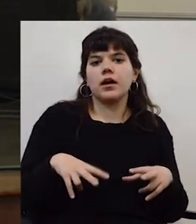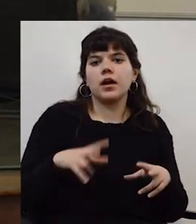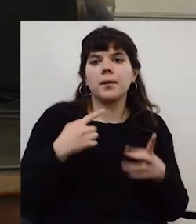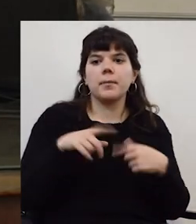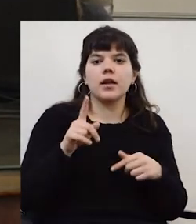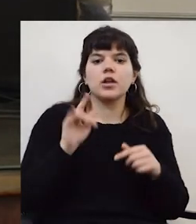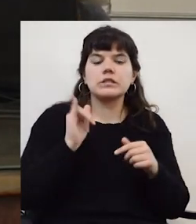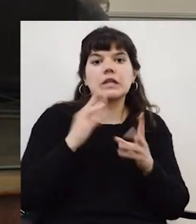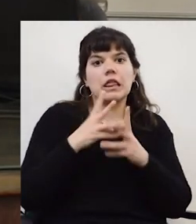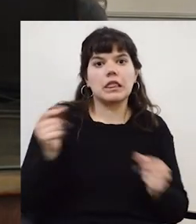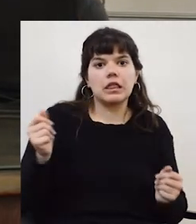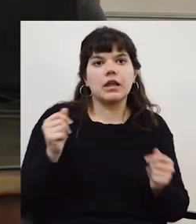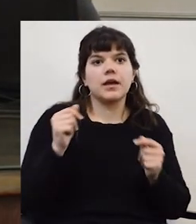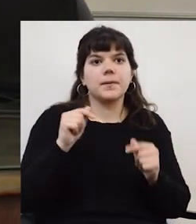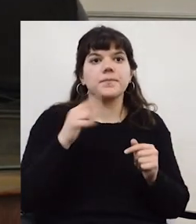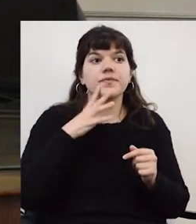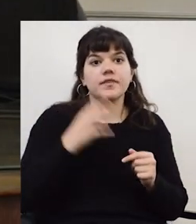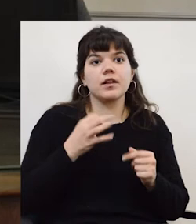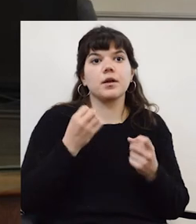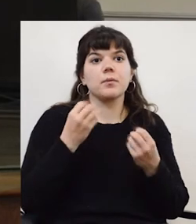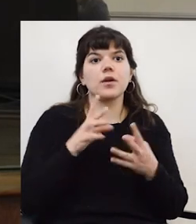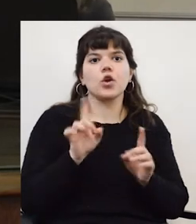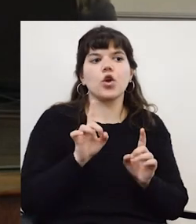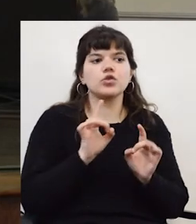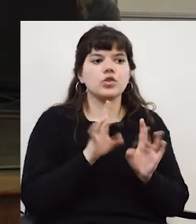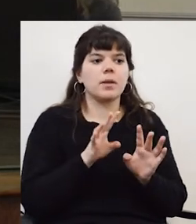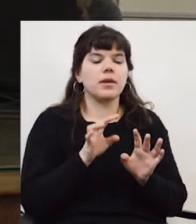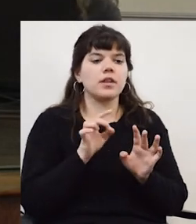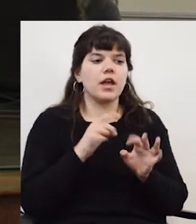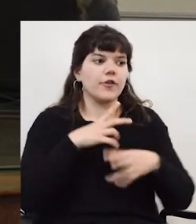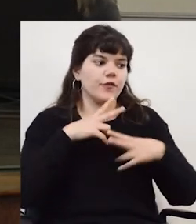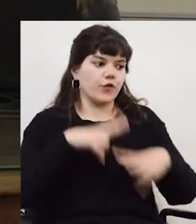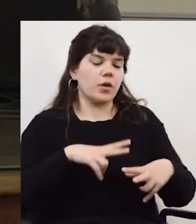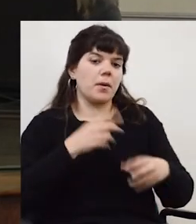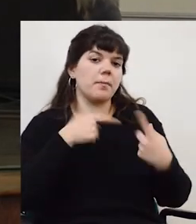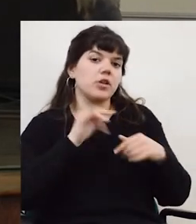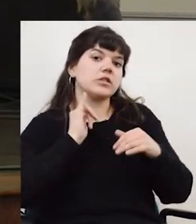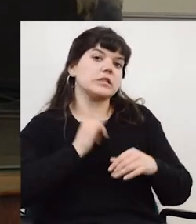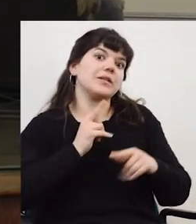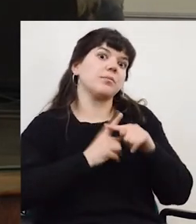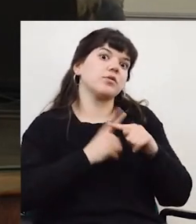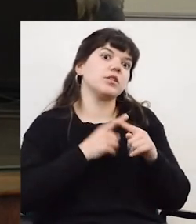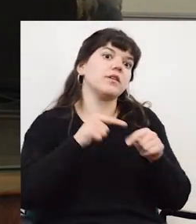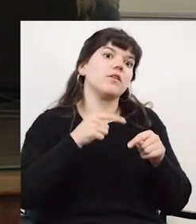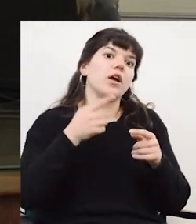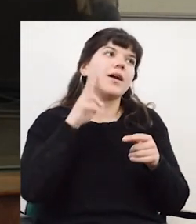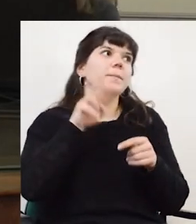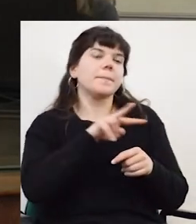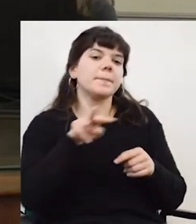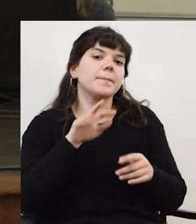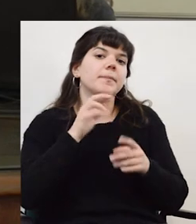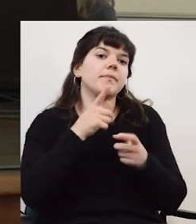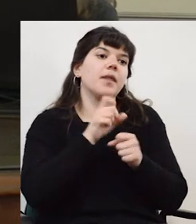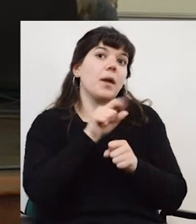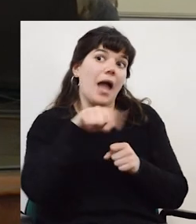sean invisibles es otra ¿verdad? o sea no tienen por qué ser formales pero sí está bueno que se visibilicen y que el